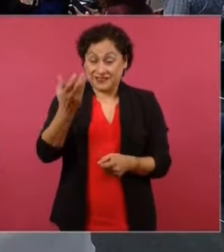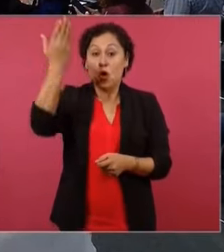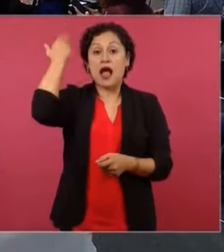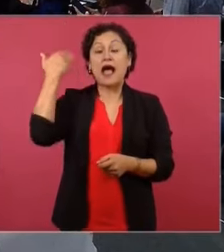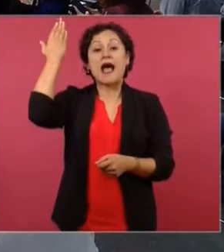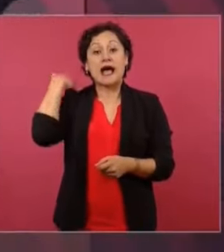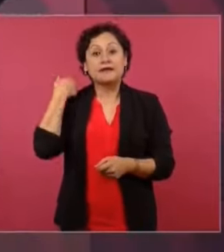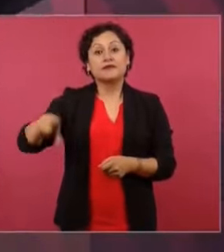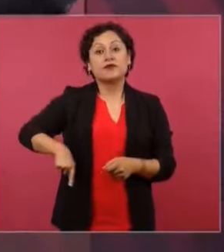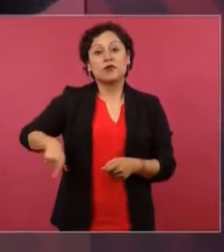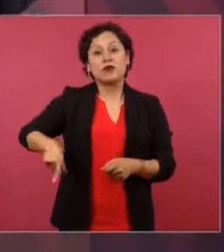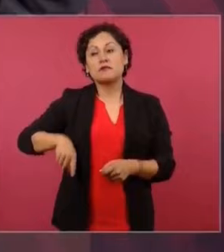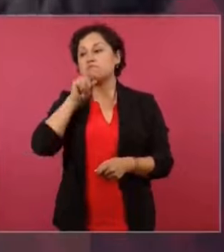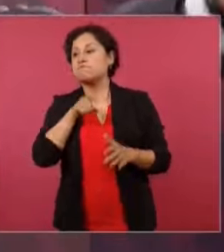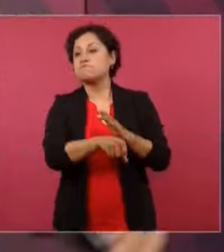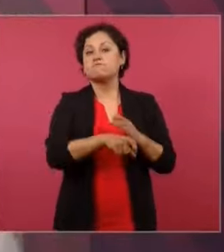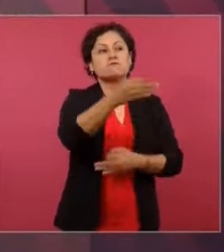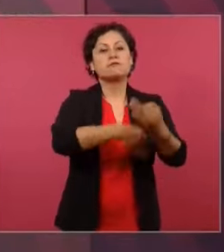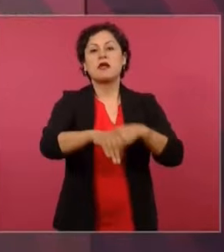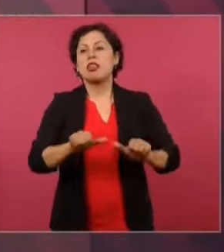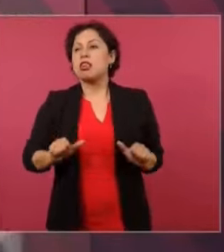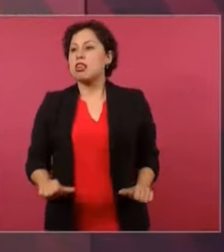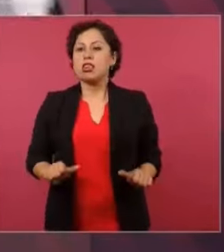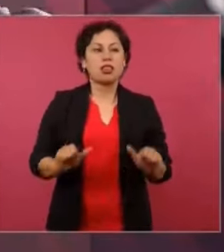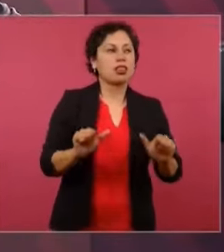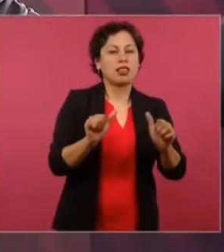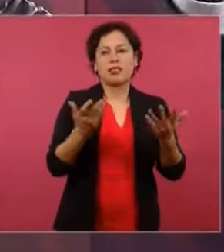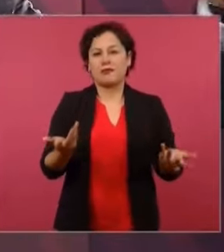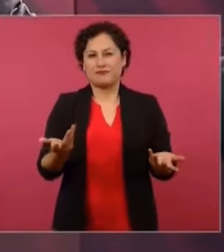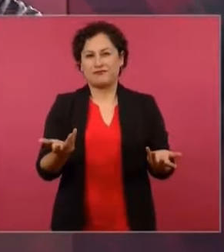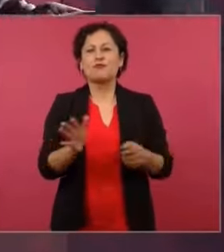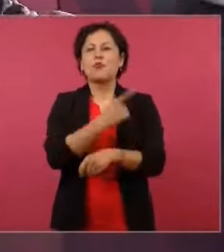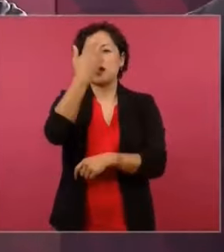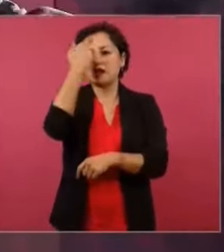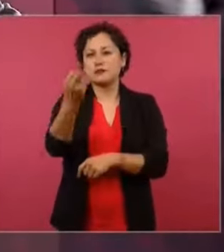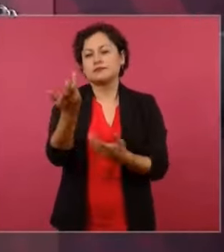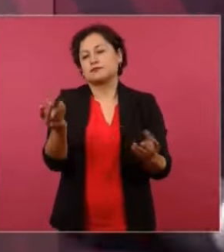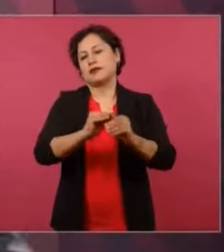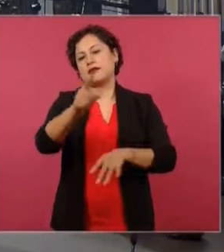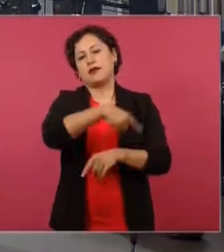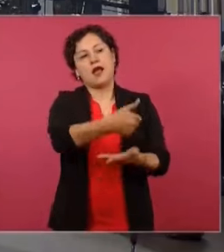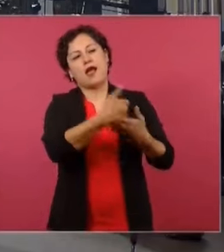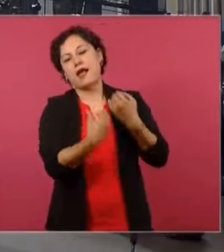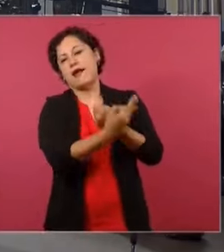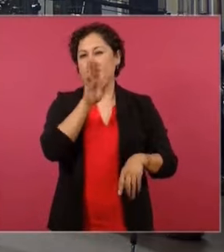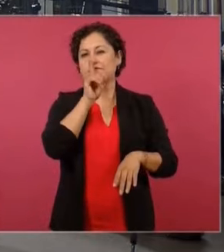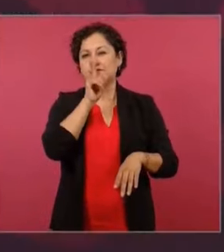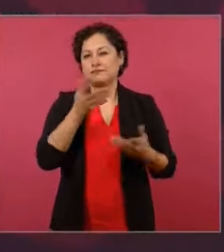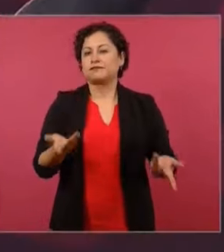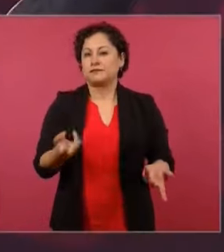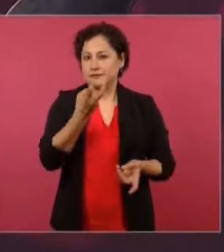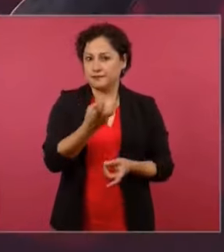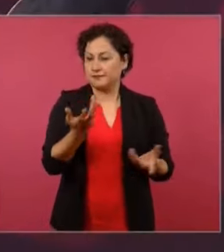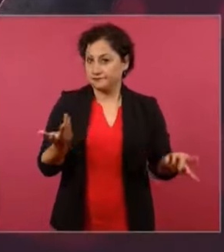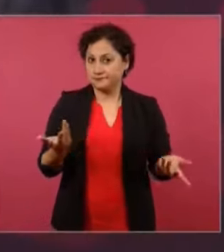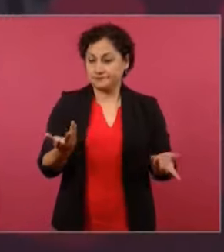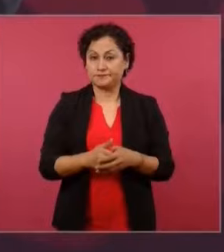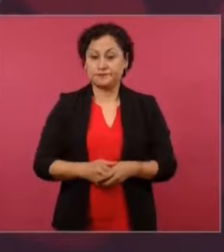colmados de atenciones, de privilegios. ¿Por qué? Eran los que autorizaban todo y permitían el saqueo. Entonces,